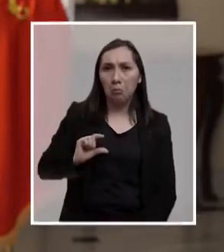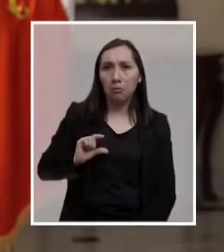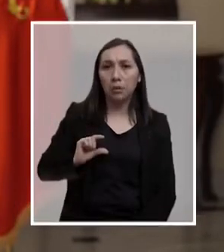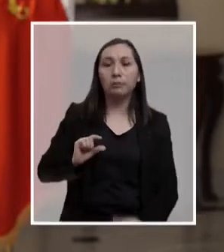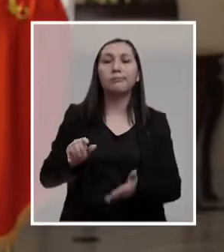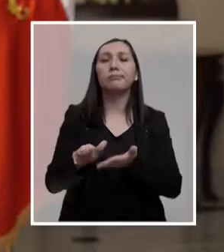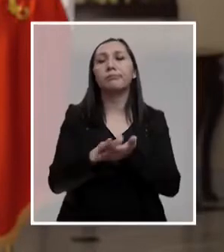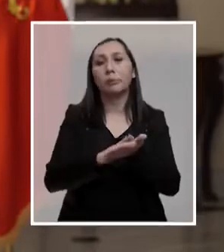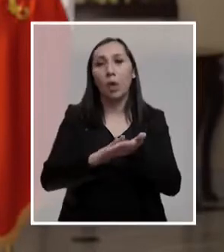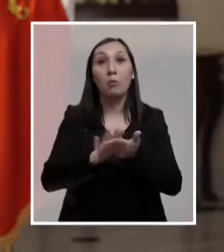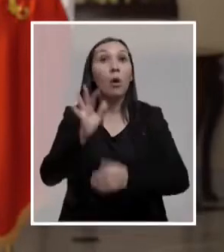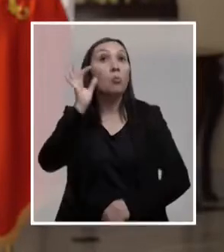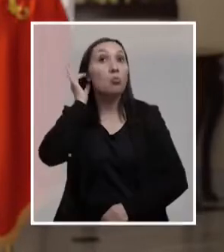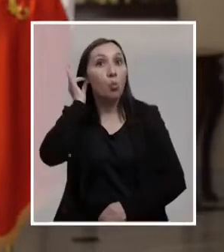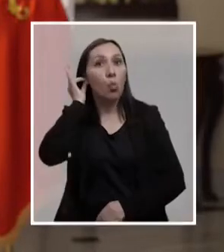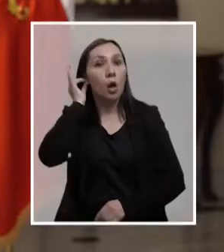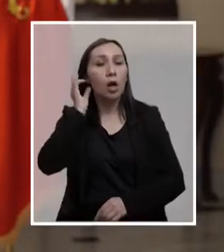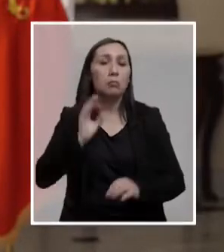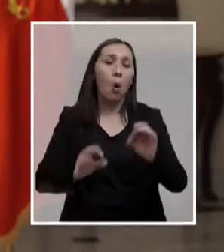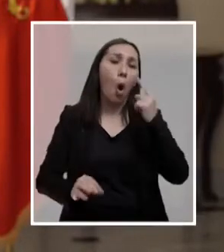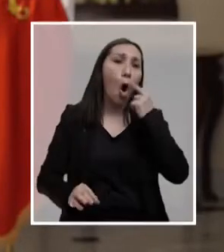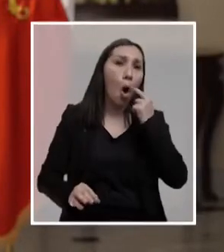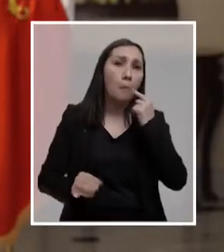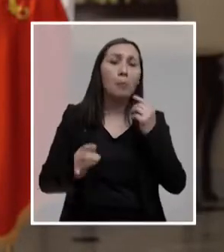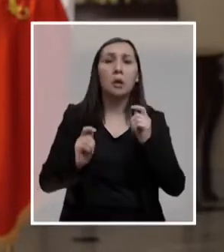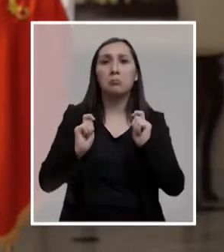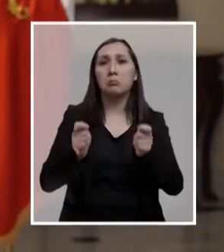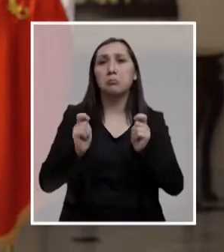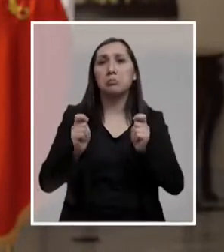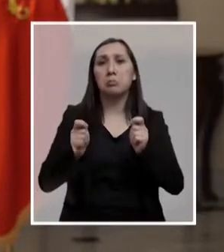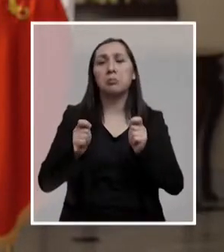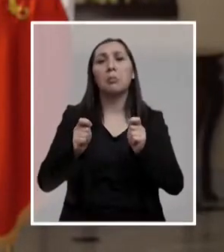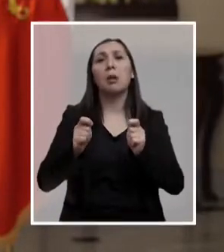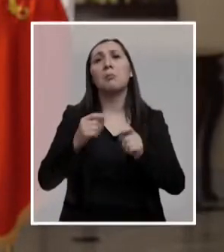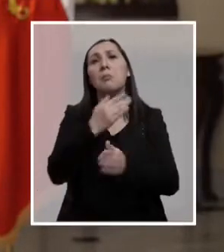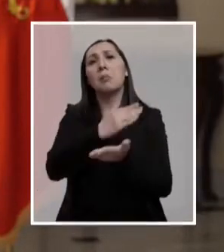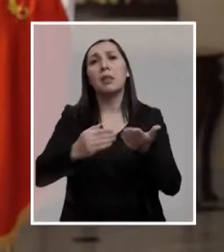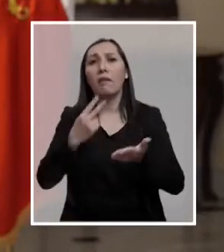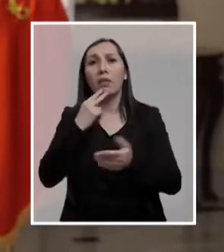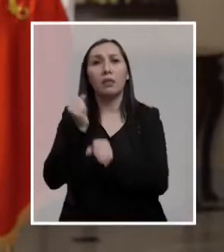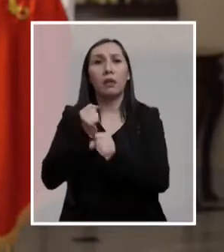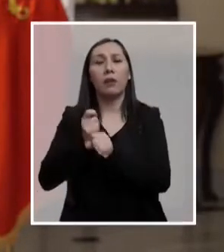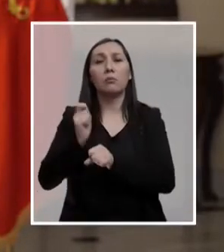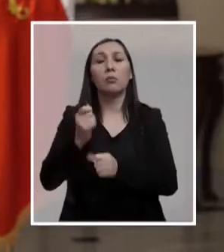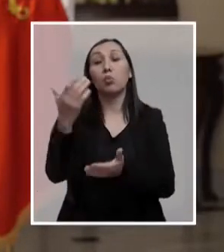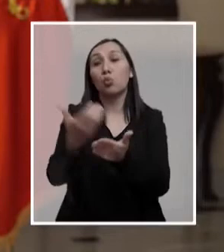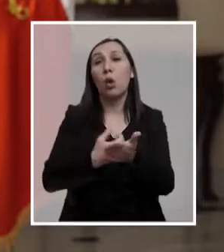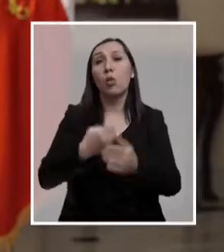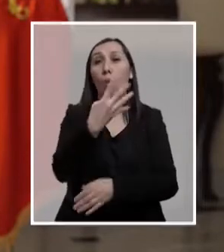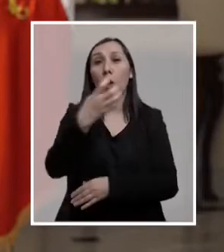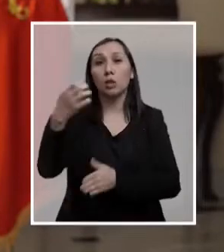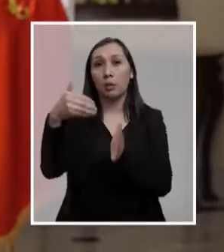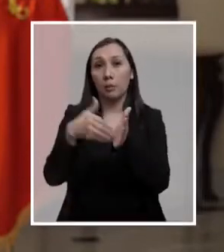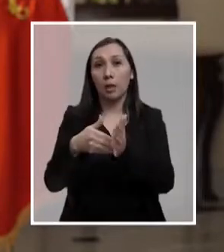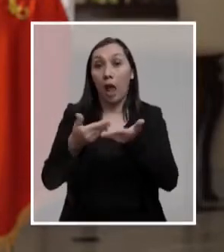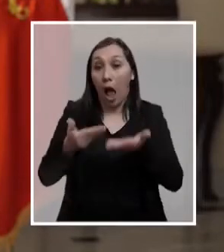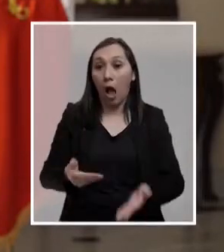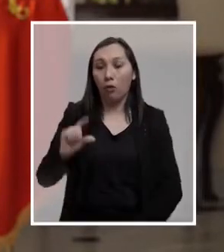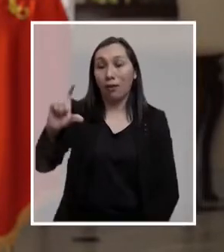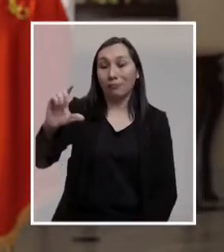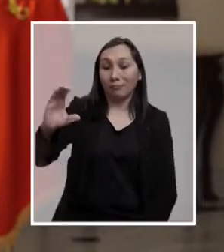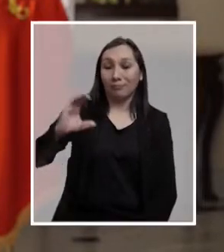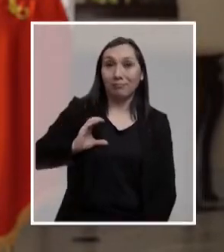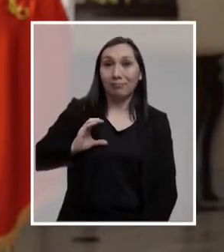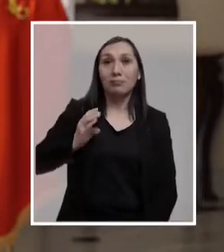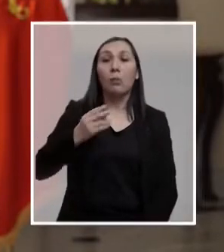Por ejemplo, una mujer o un hombre que cotizaron la mitad de su vida laboral con un sueldo de 400 mil pesos, hoy reciben una pensión